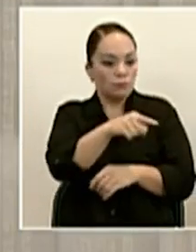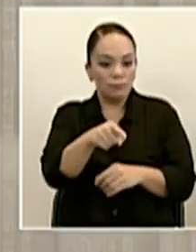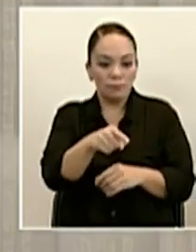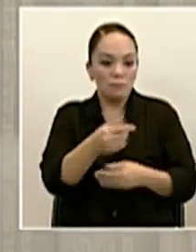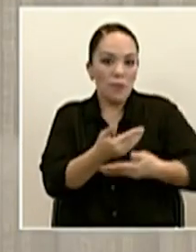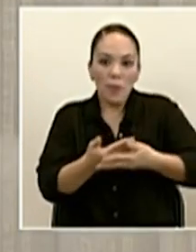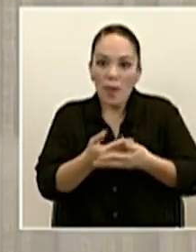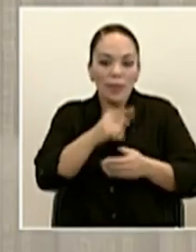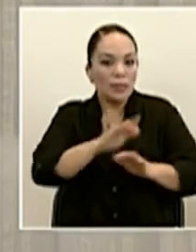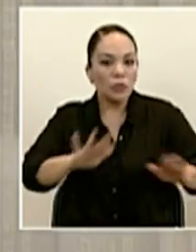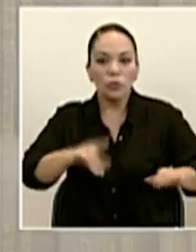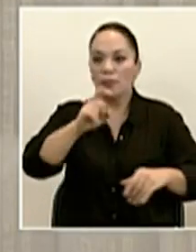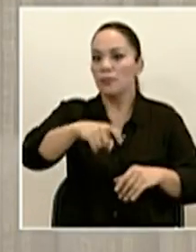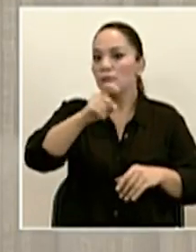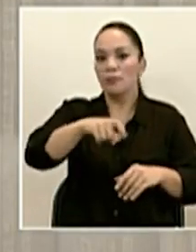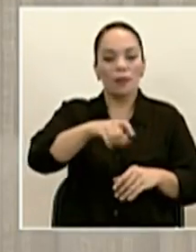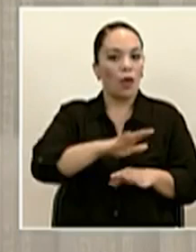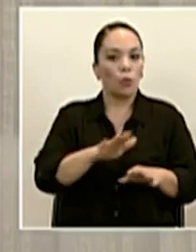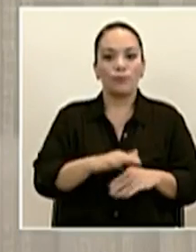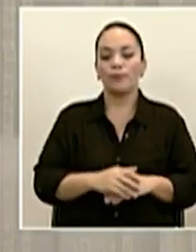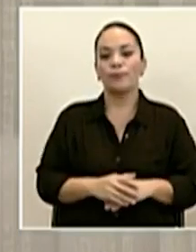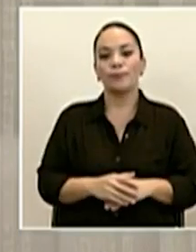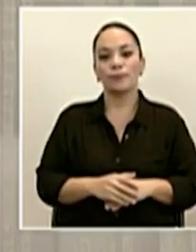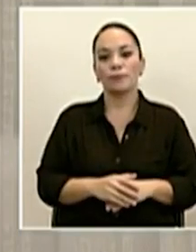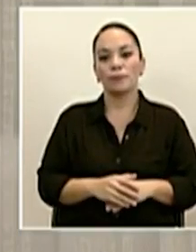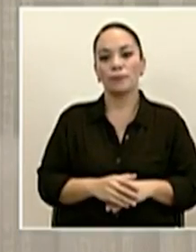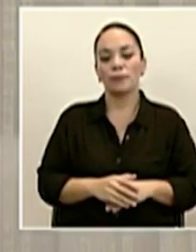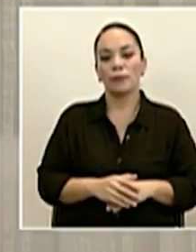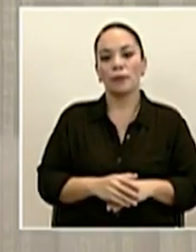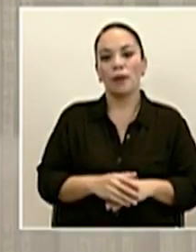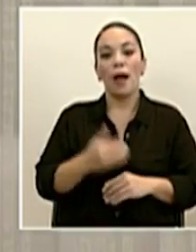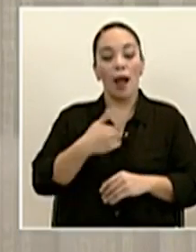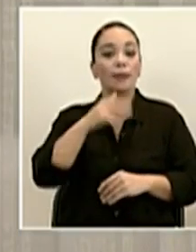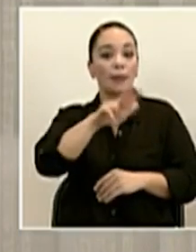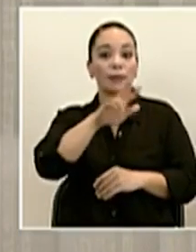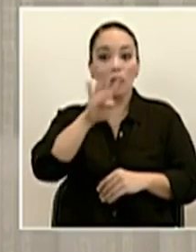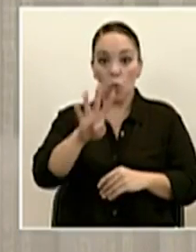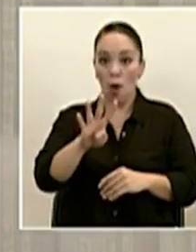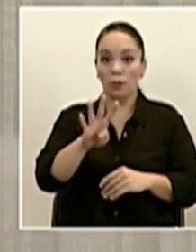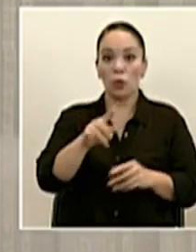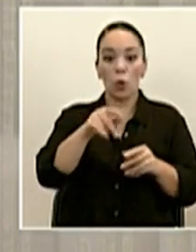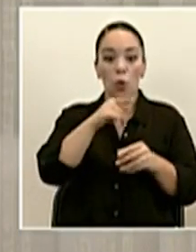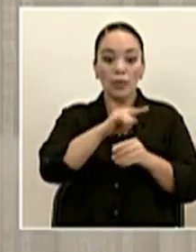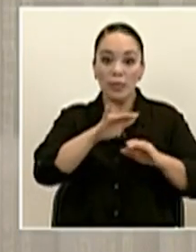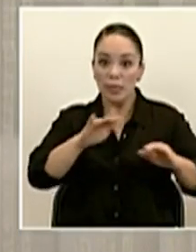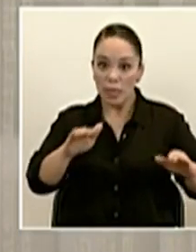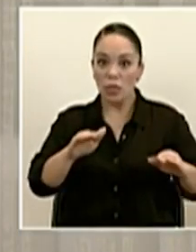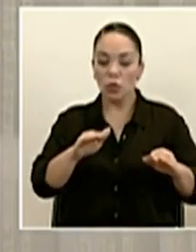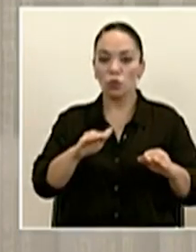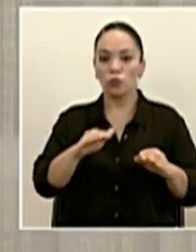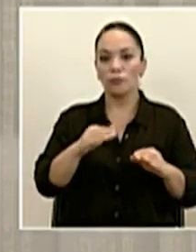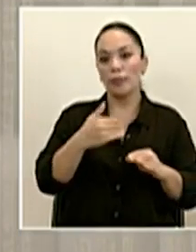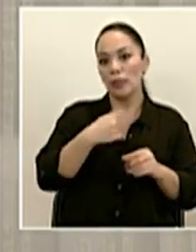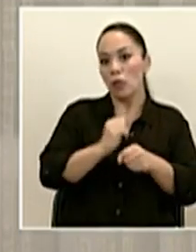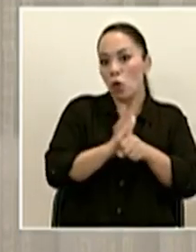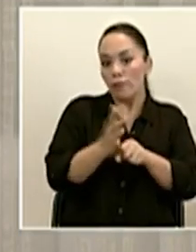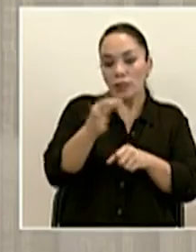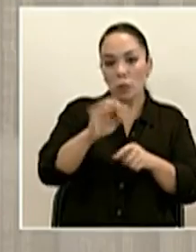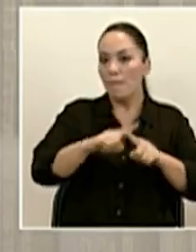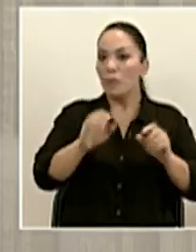hospitalización de los pediátricos, que son 34 que han sido diagnosticados hoy en día.